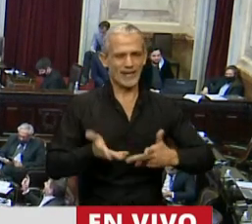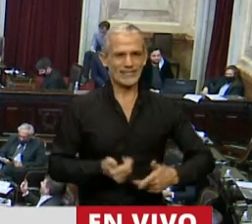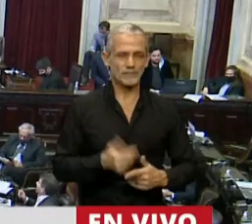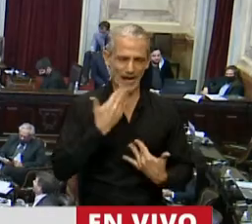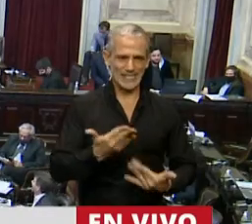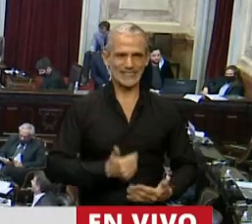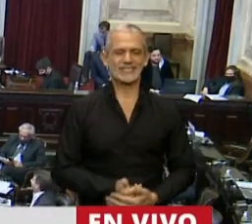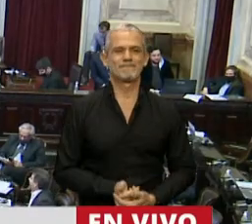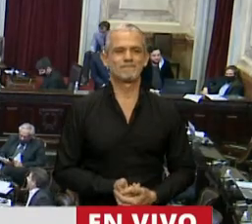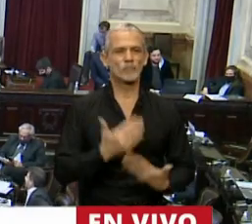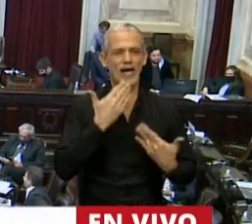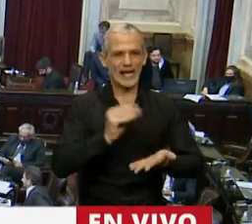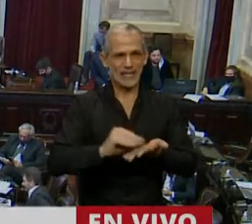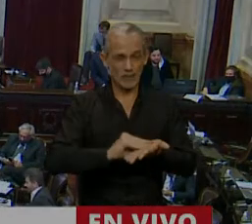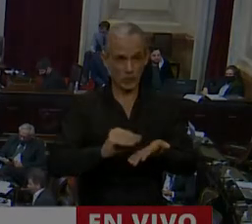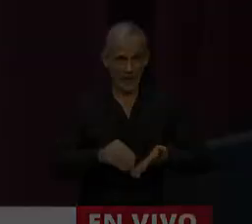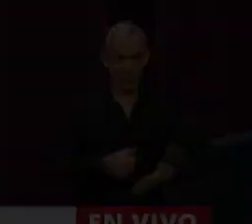Gracias. Gracias, diputado. Gracias. Gracias.